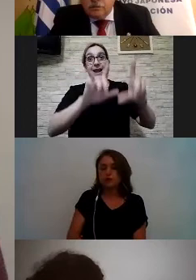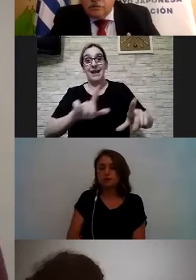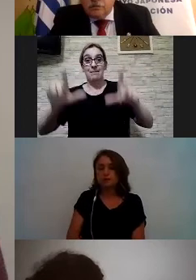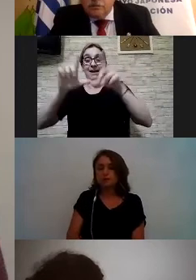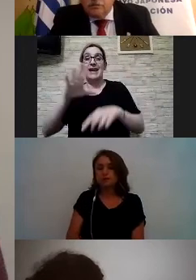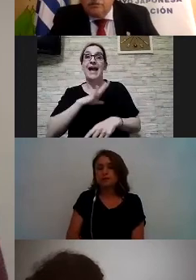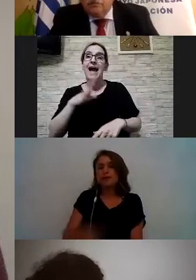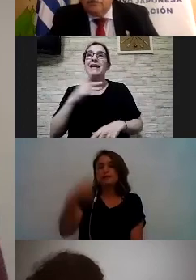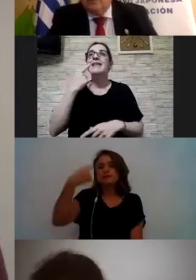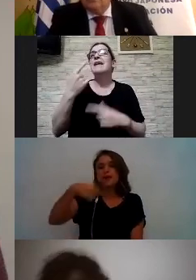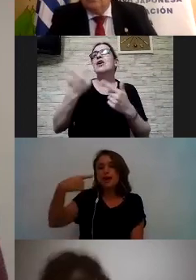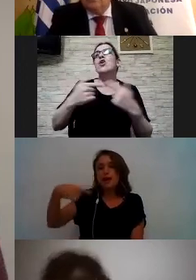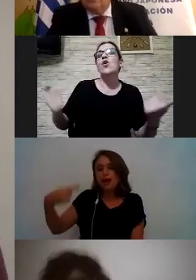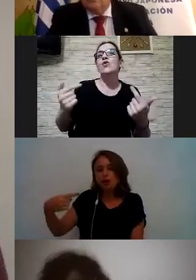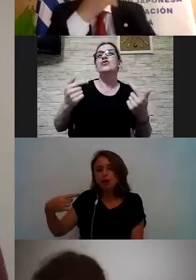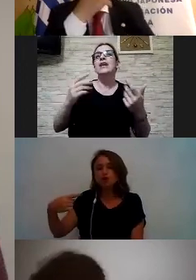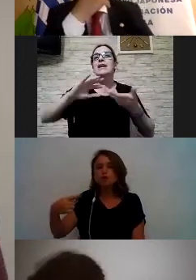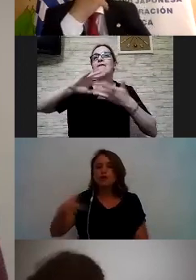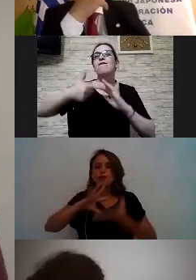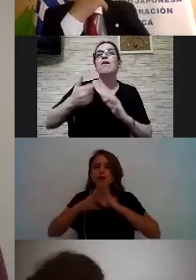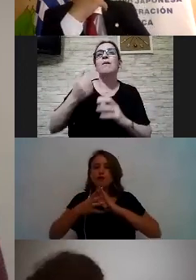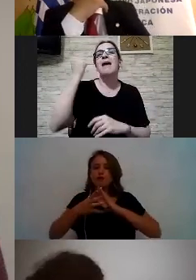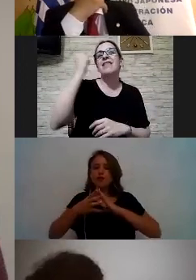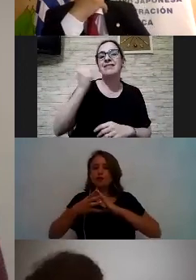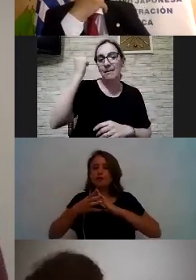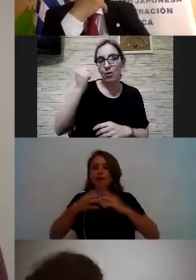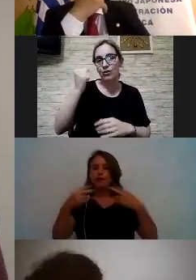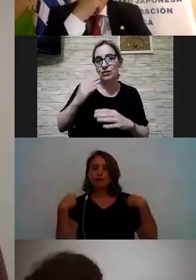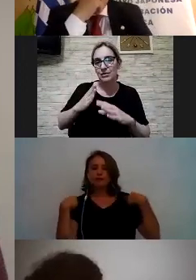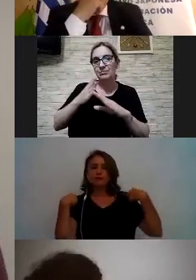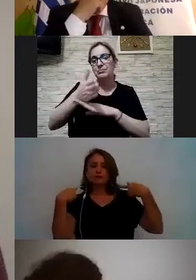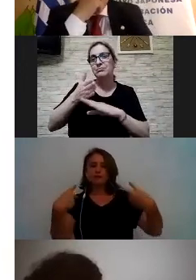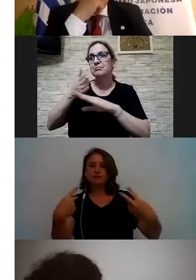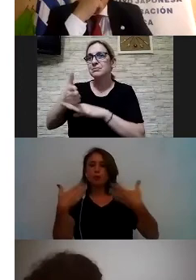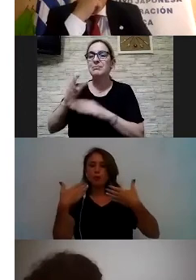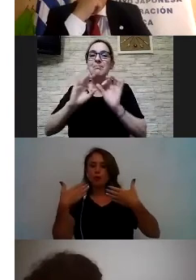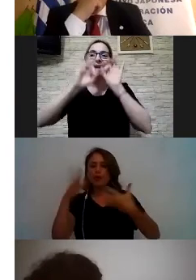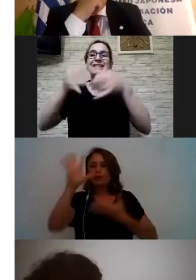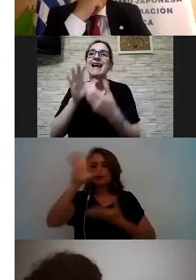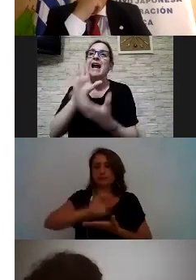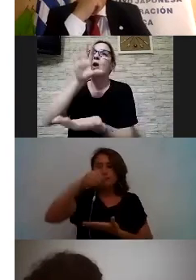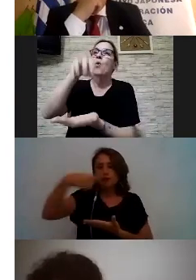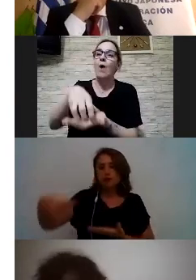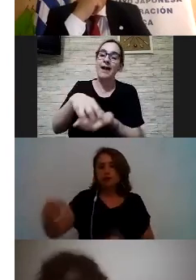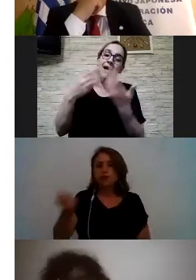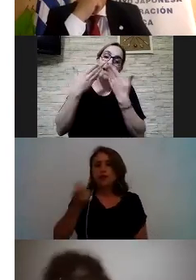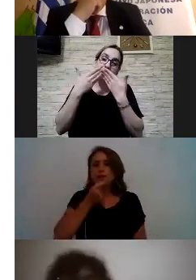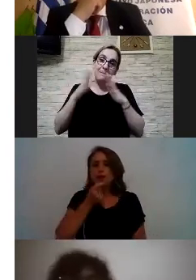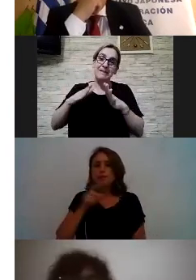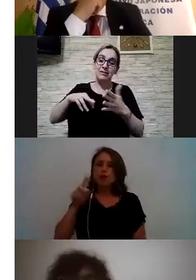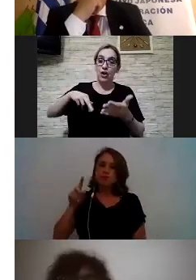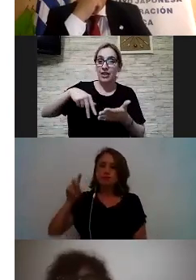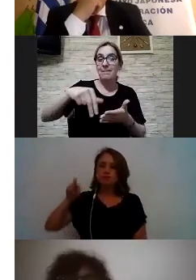recursos y los medios de transporte para acceder a estos recursos ¿no? comenzando de a pie y siguiendo